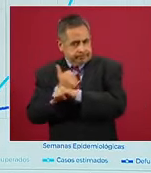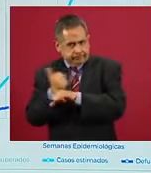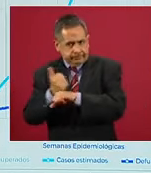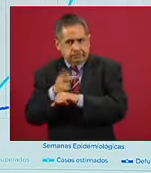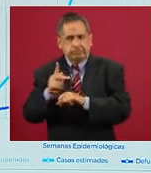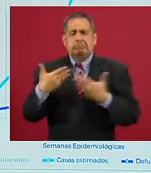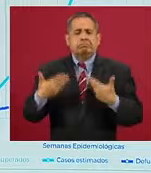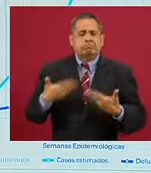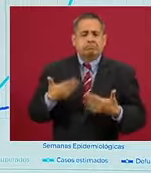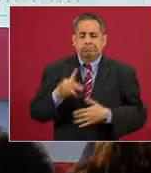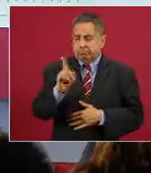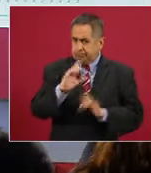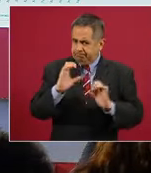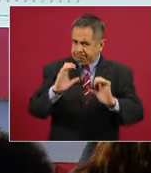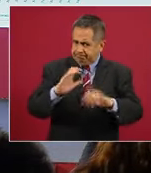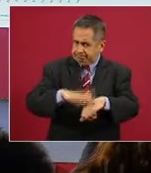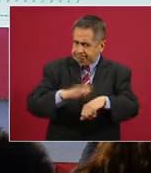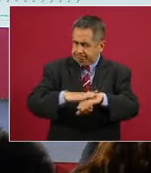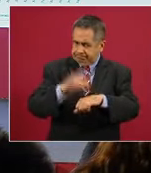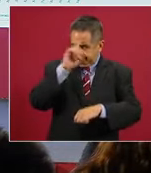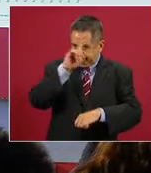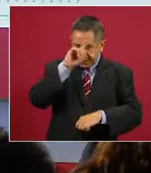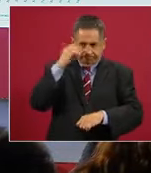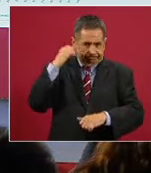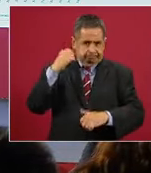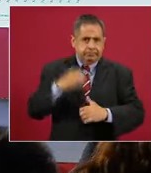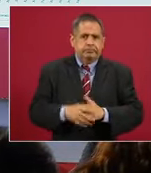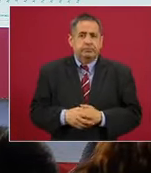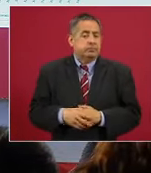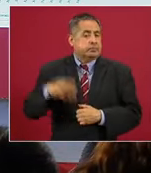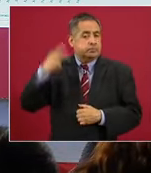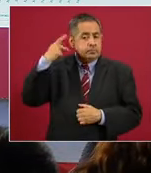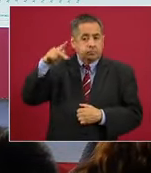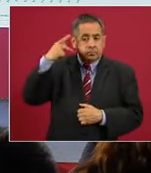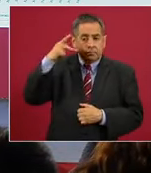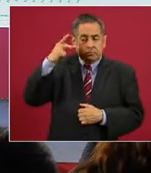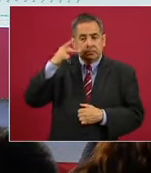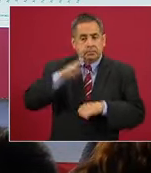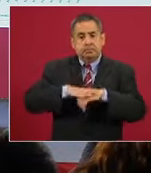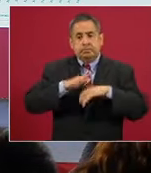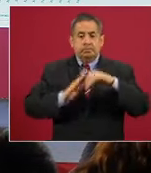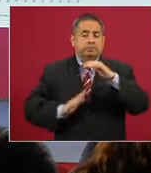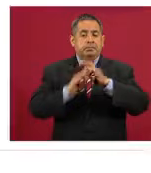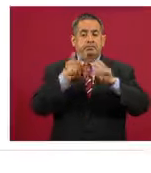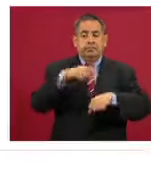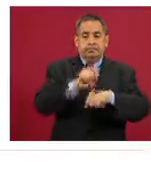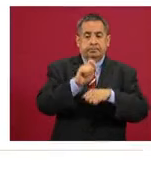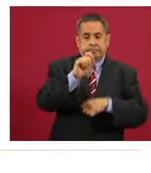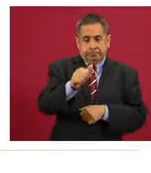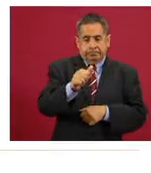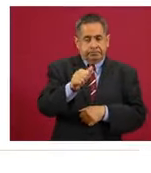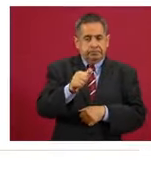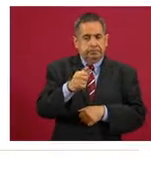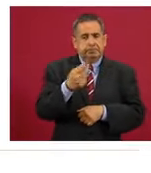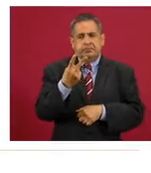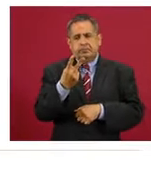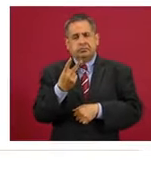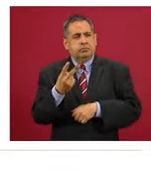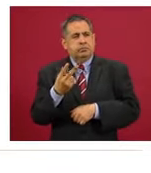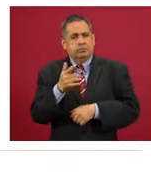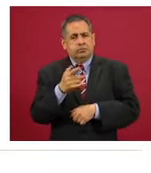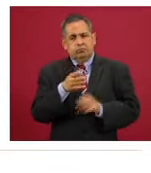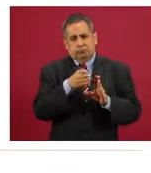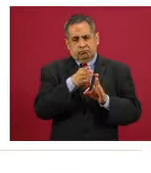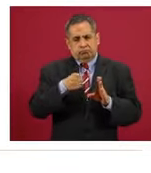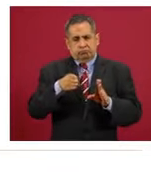no se confíen con el desconfinamiento. Puebla llegó a punto máximo en la semana 26, segunda semana de julio, y desde entonces